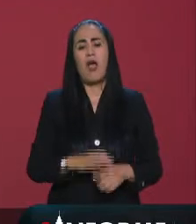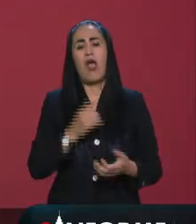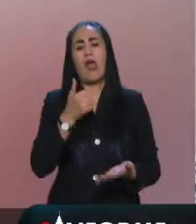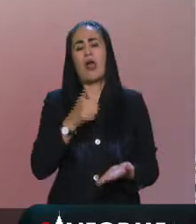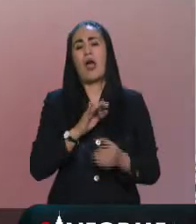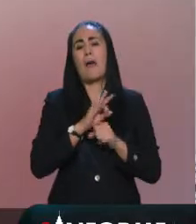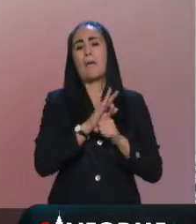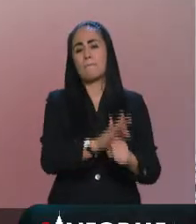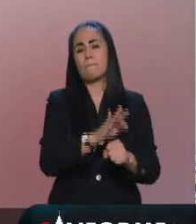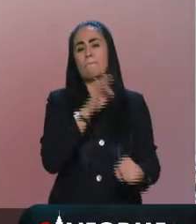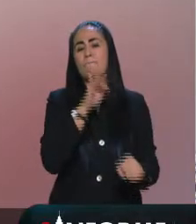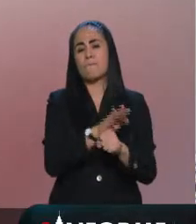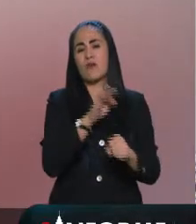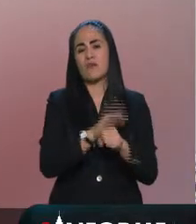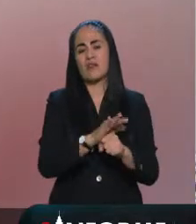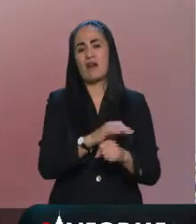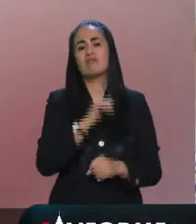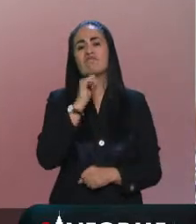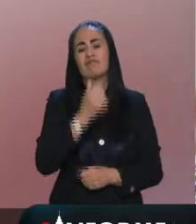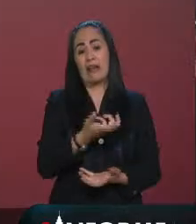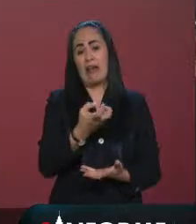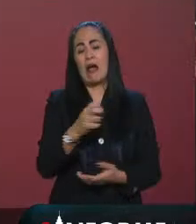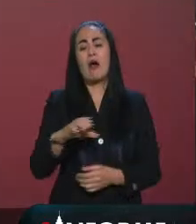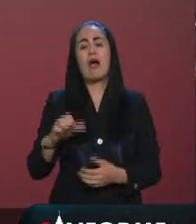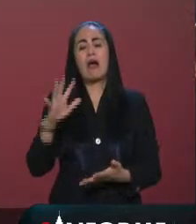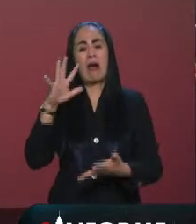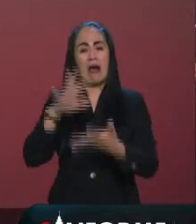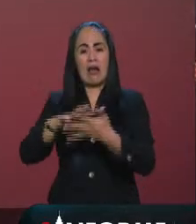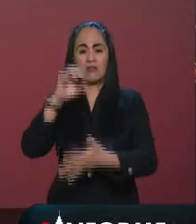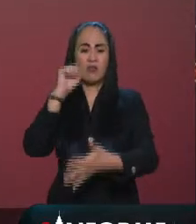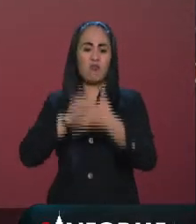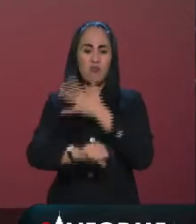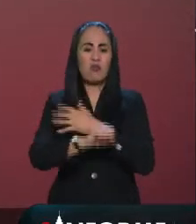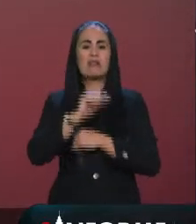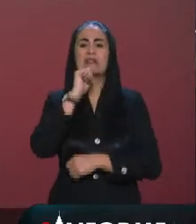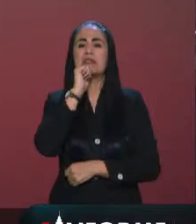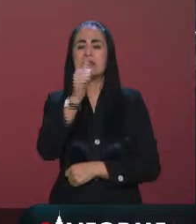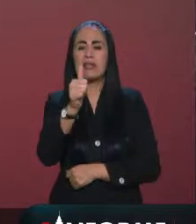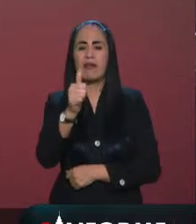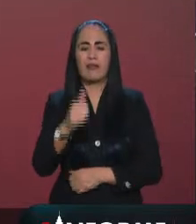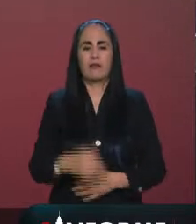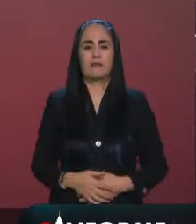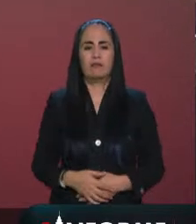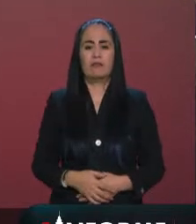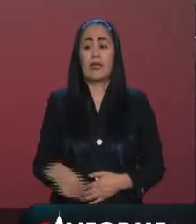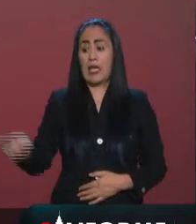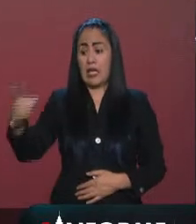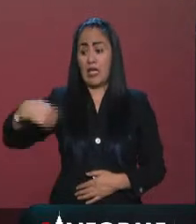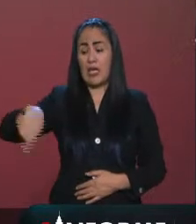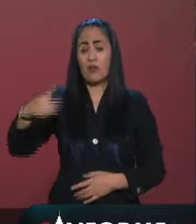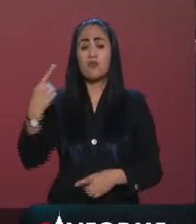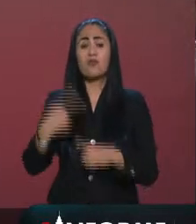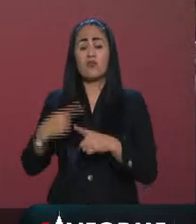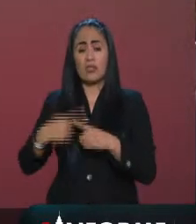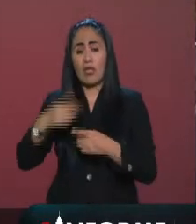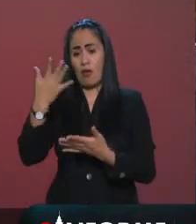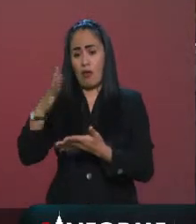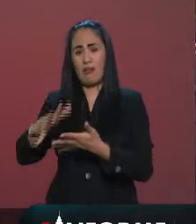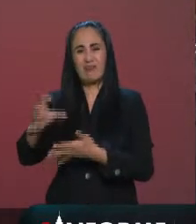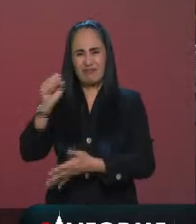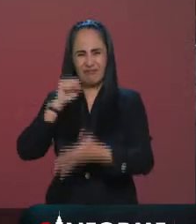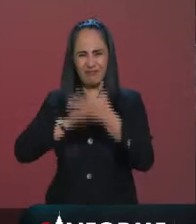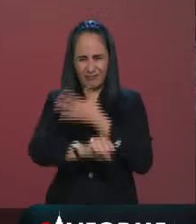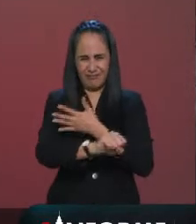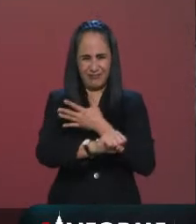nada la cárcel era para los que no tenían influencias o no